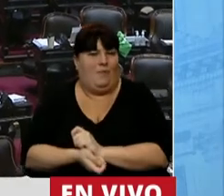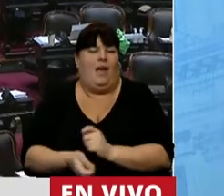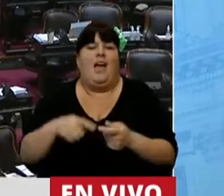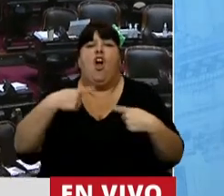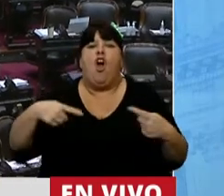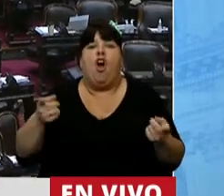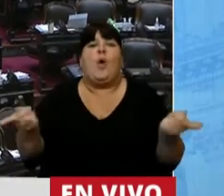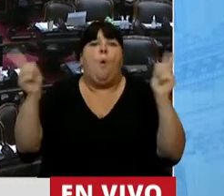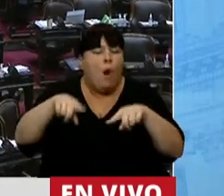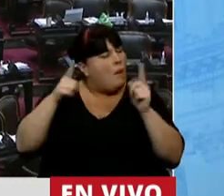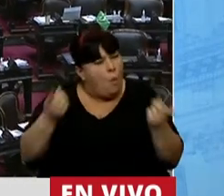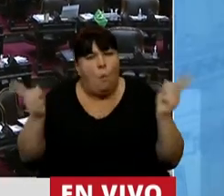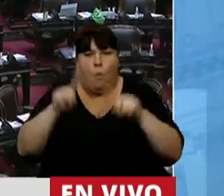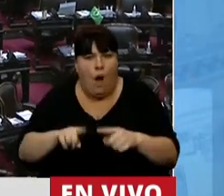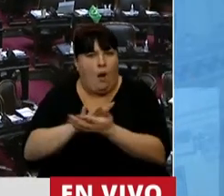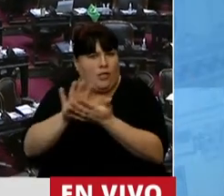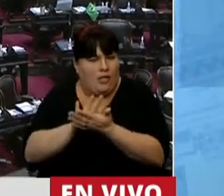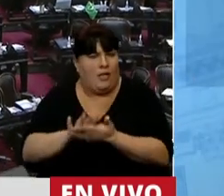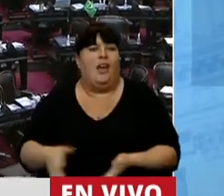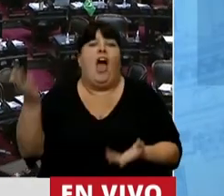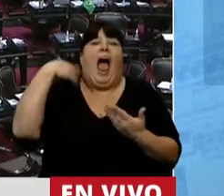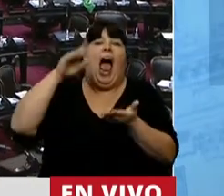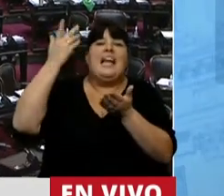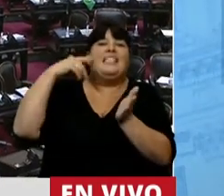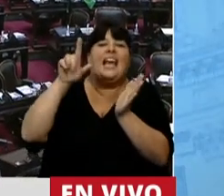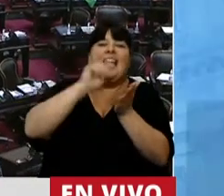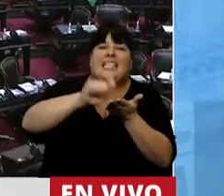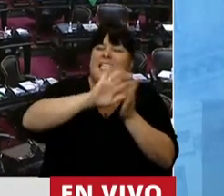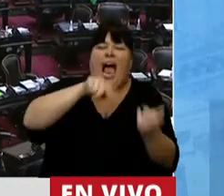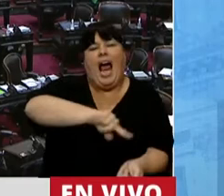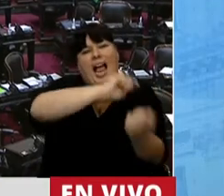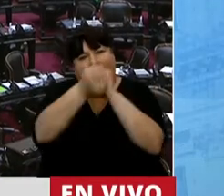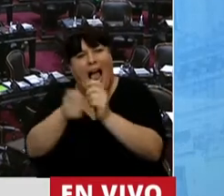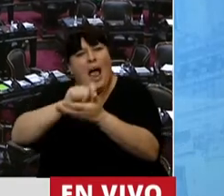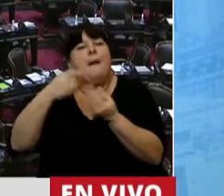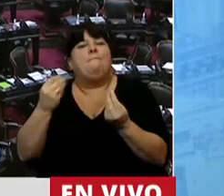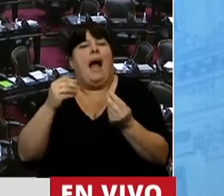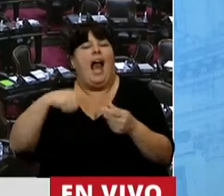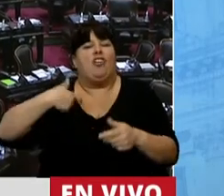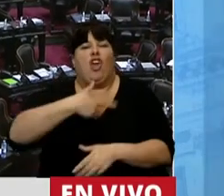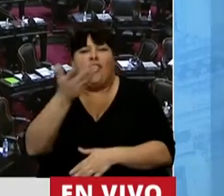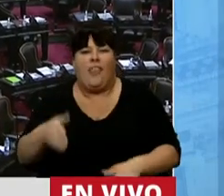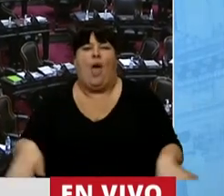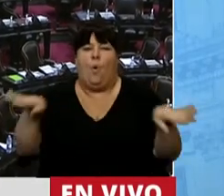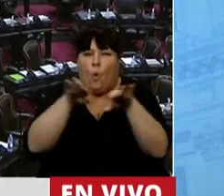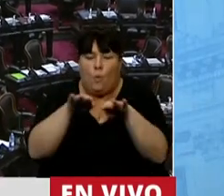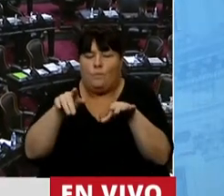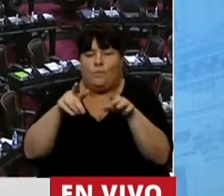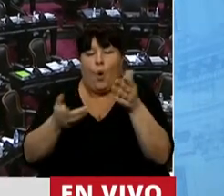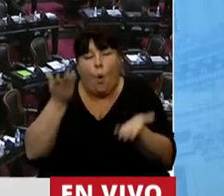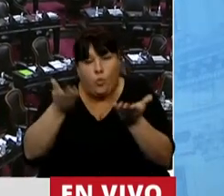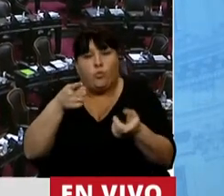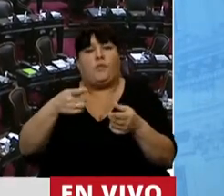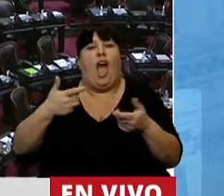todo lo que haya que rehacer reescribir todo lo que haya que reescribir para construir una sociedad más justa más